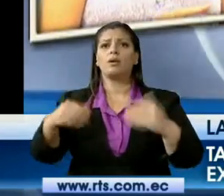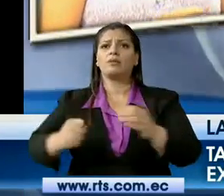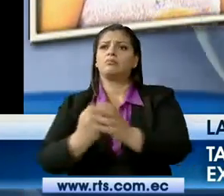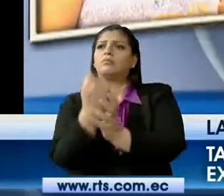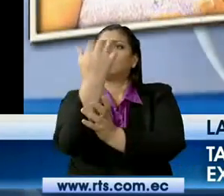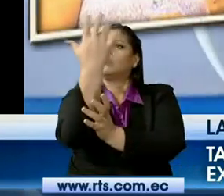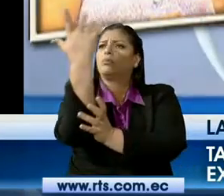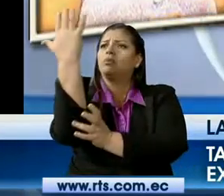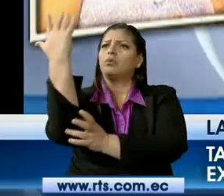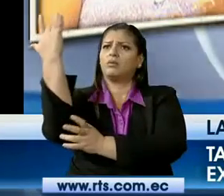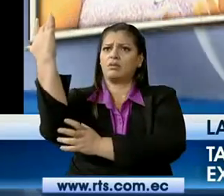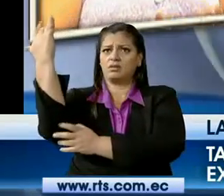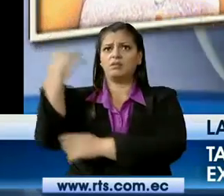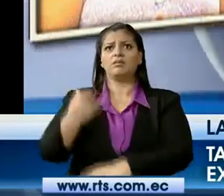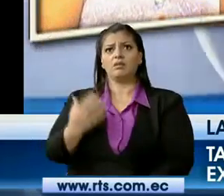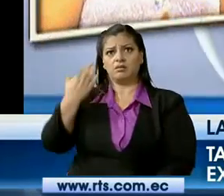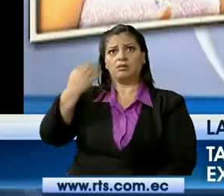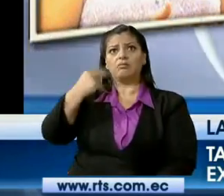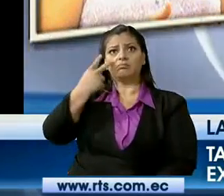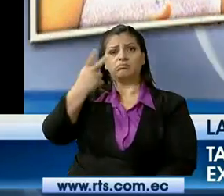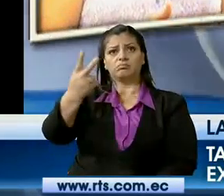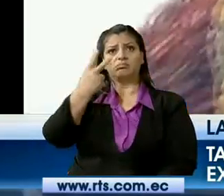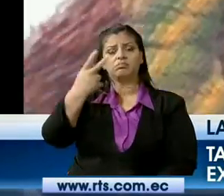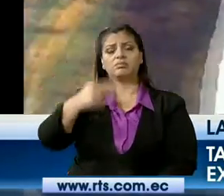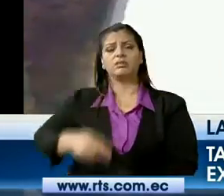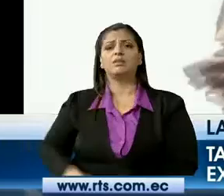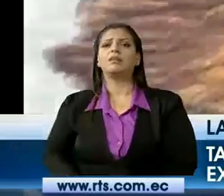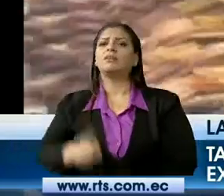tenemos en Churute, por ejemplo.